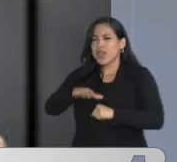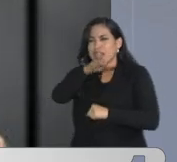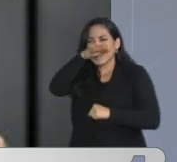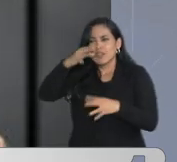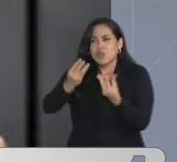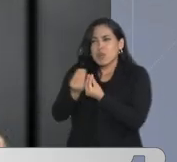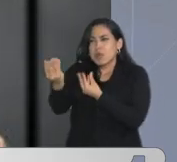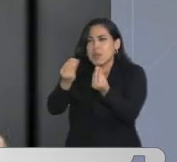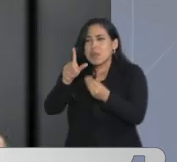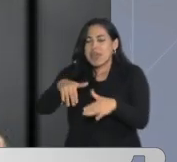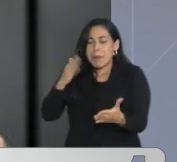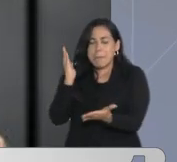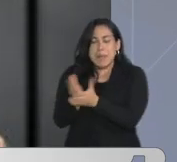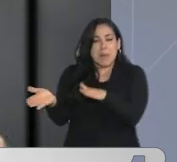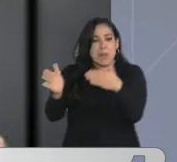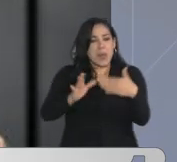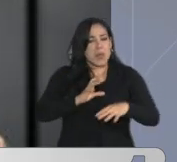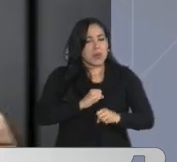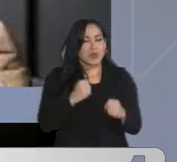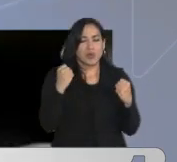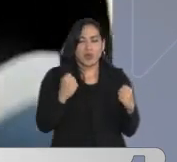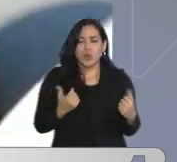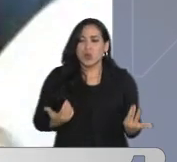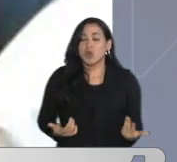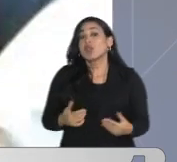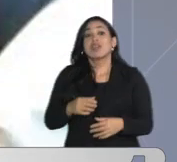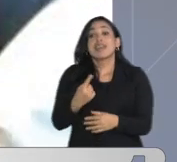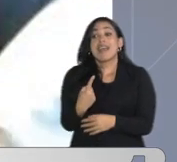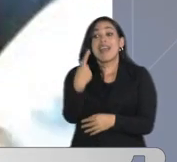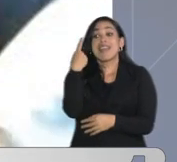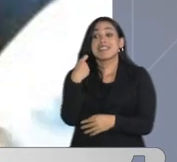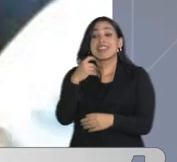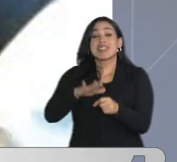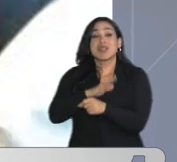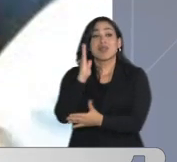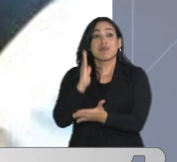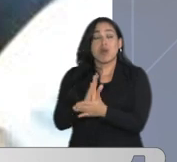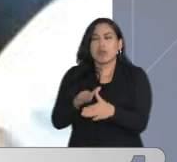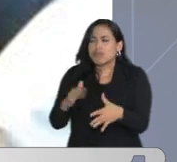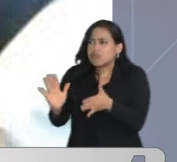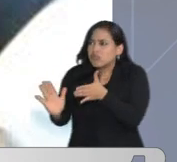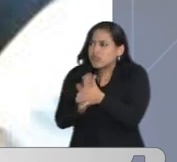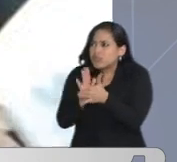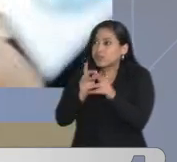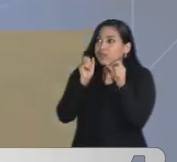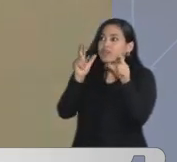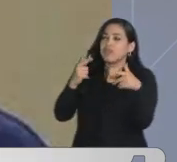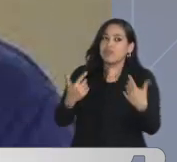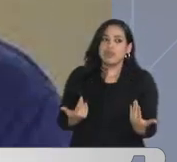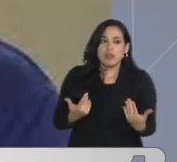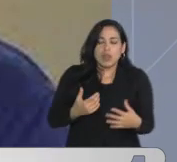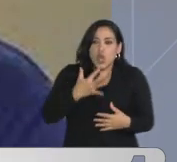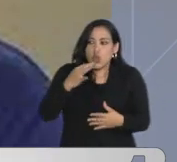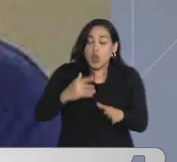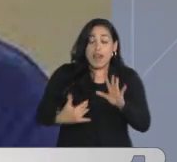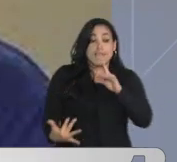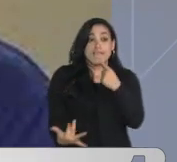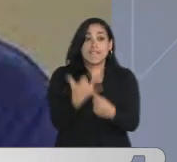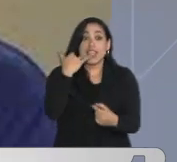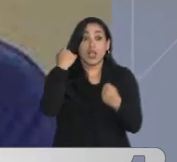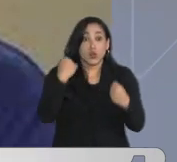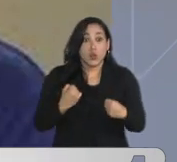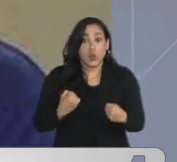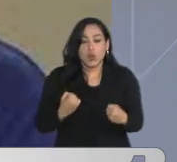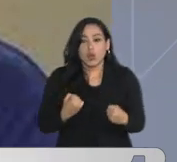crimen organizado haya resultado de alguna manera víctima. Lo que ocurrió el día de ayer nos parece algo que nos golpea de una manera que va a